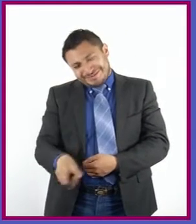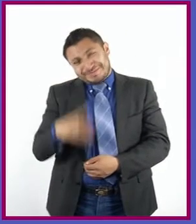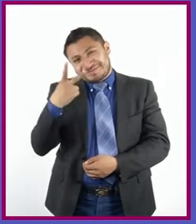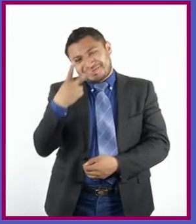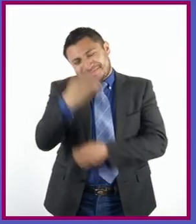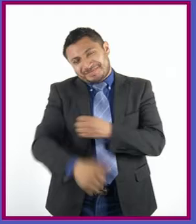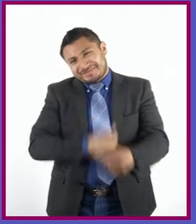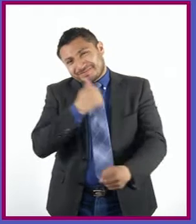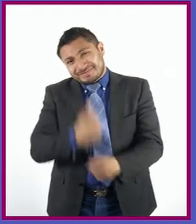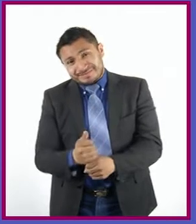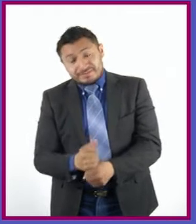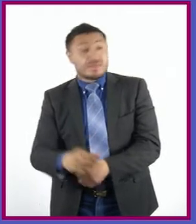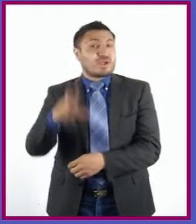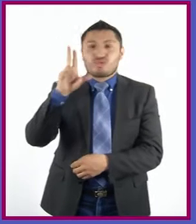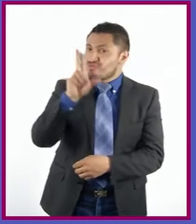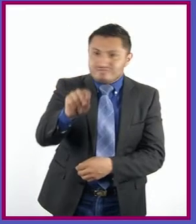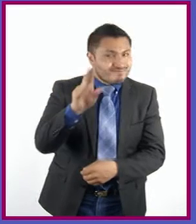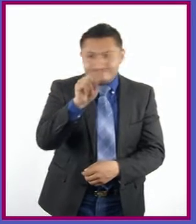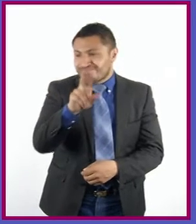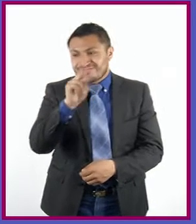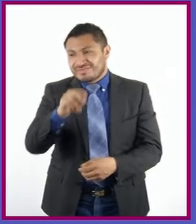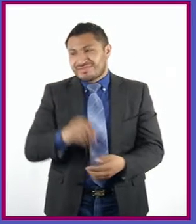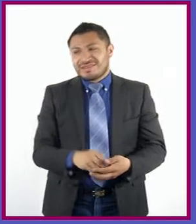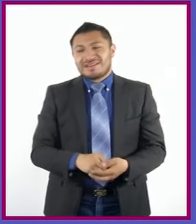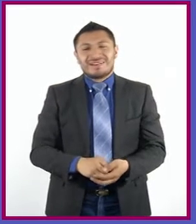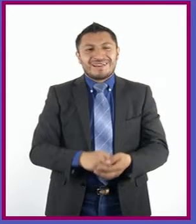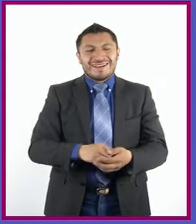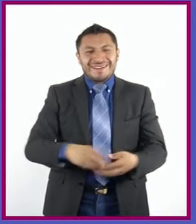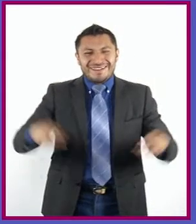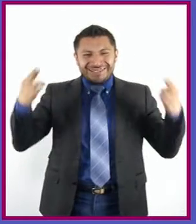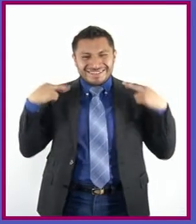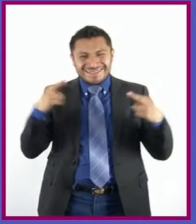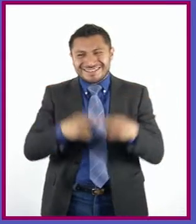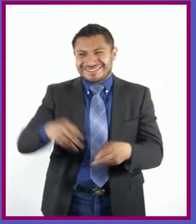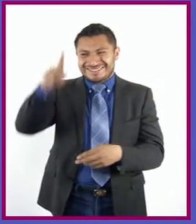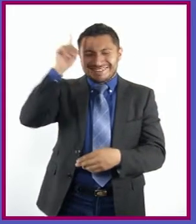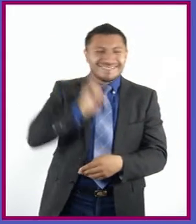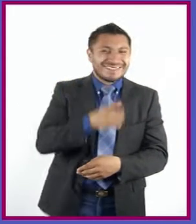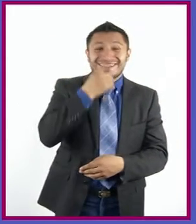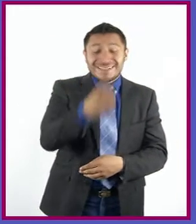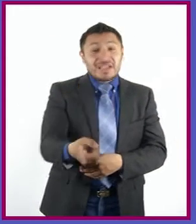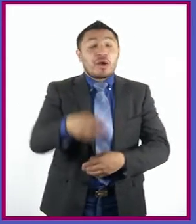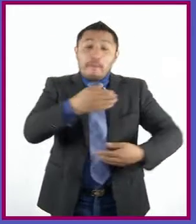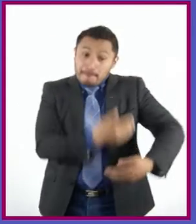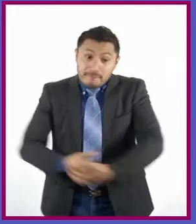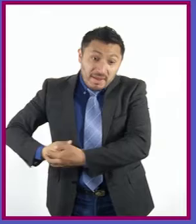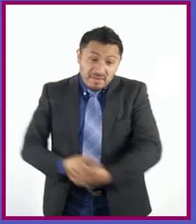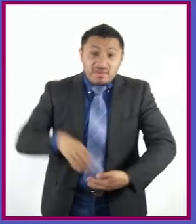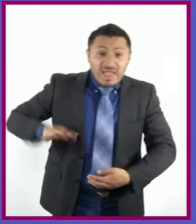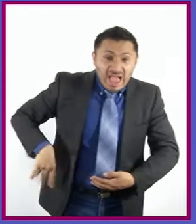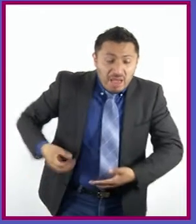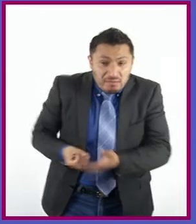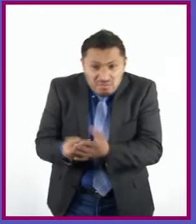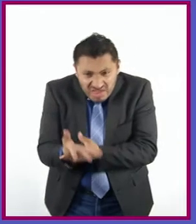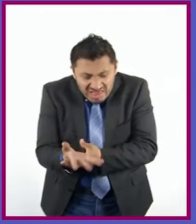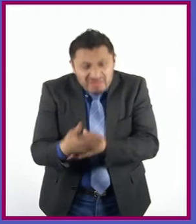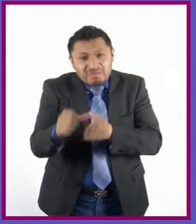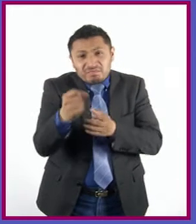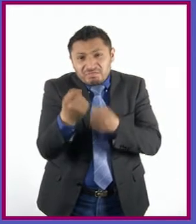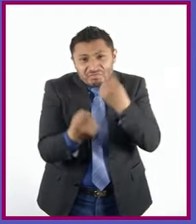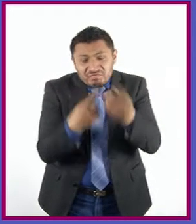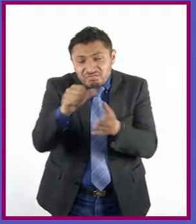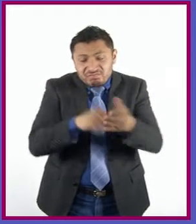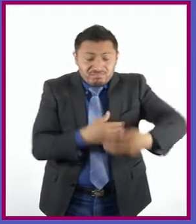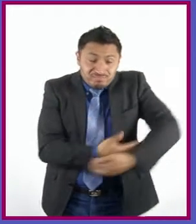dos años! ¡No! ¡La maestra dijo que de bebé, bebé, bebé de meses! ¡No